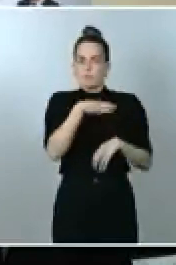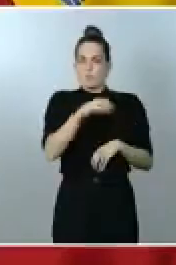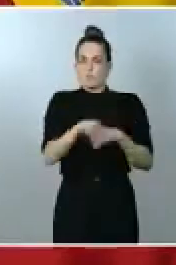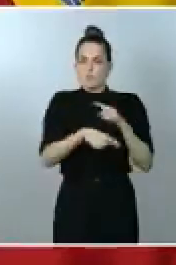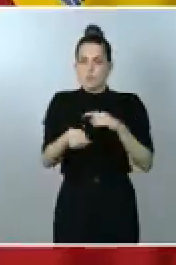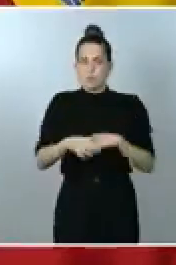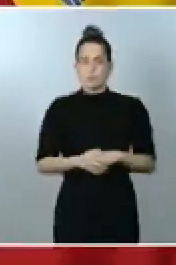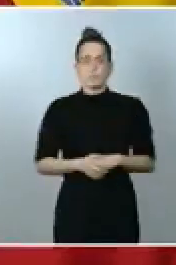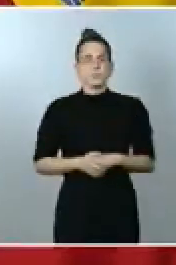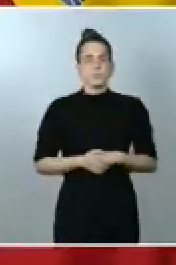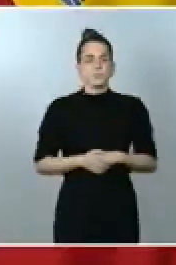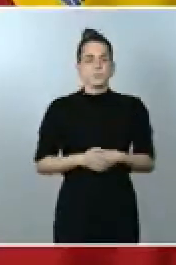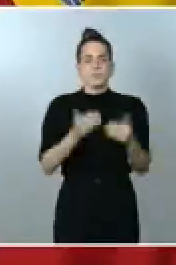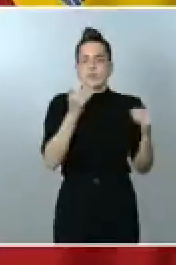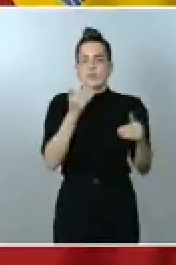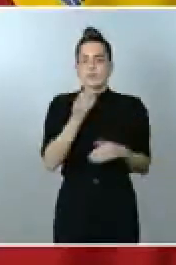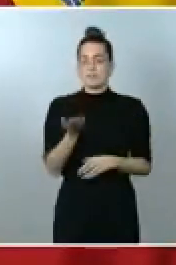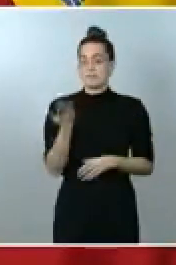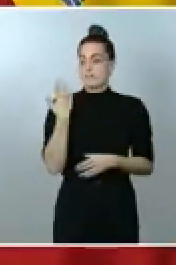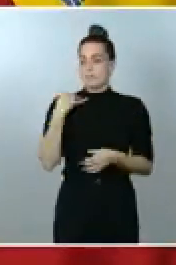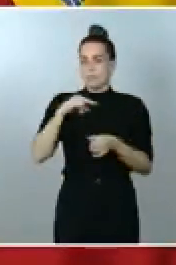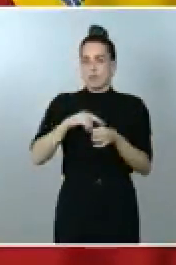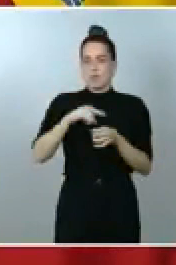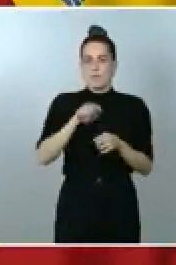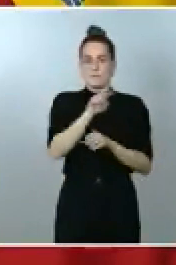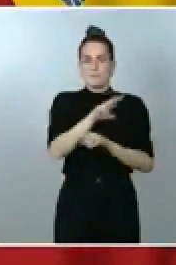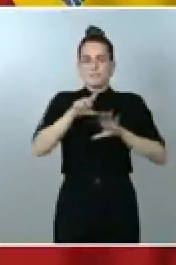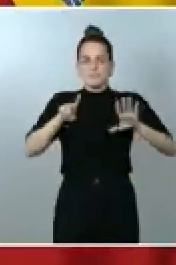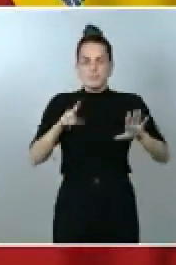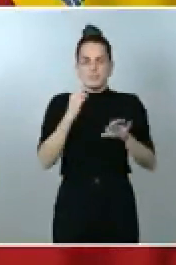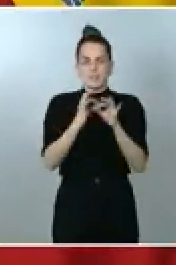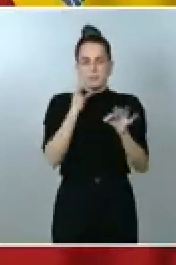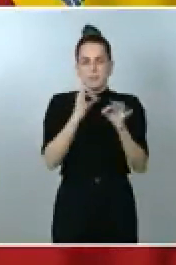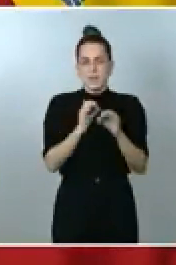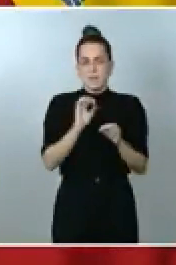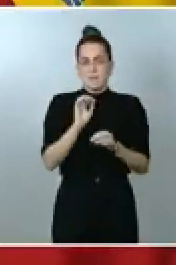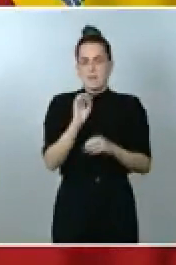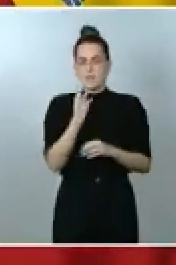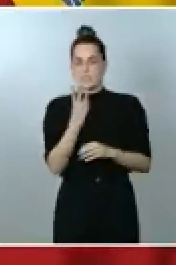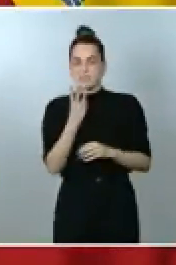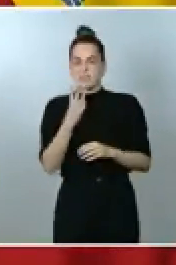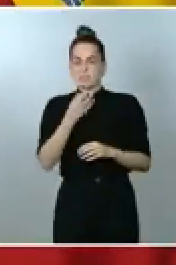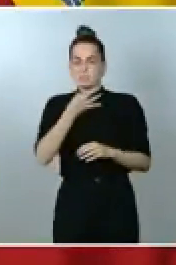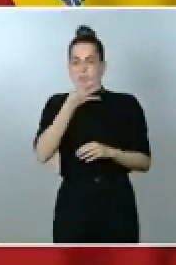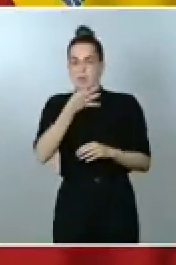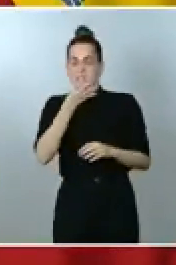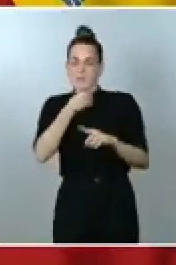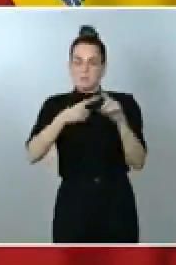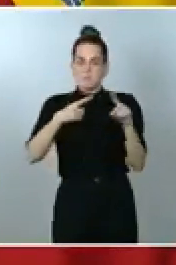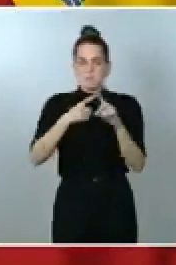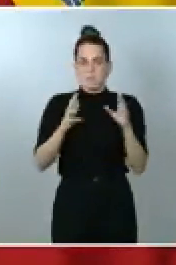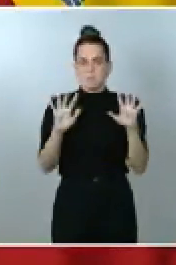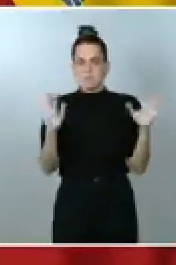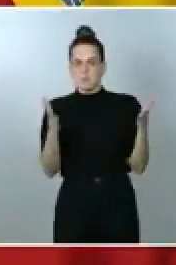Bueno, ayer lunes 26 de septiembre, alrededor de las tres horas y media de la tarde, se perdió el contacto con un